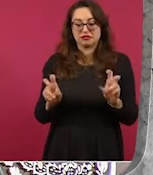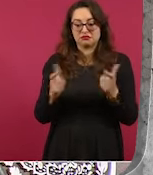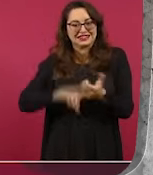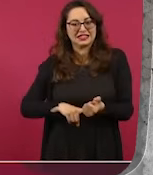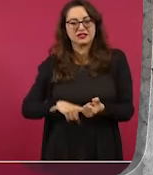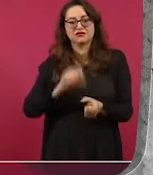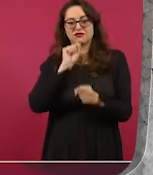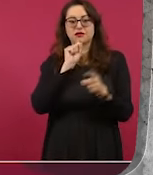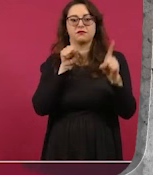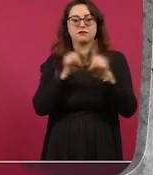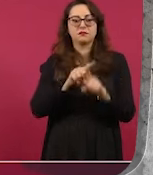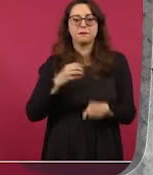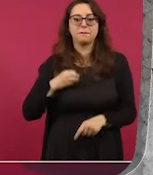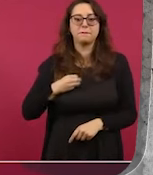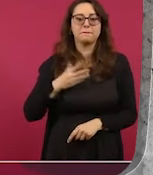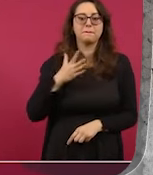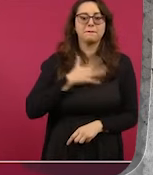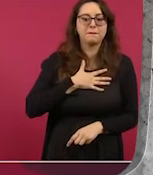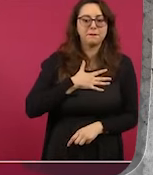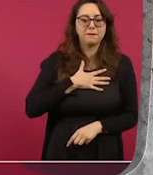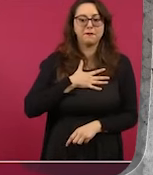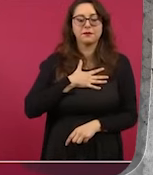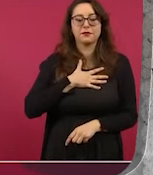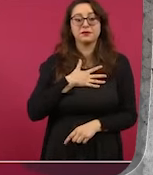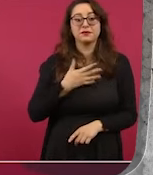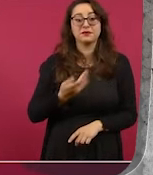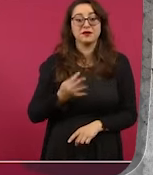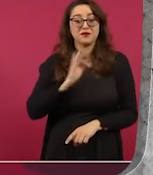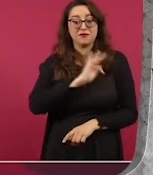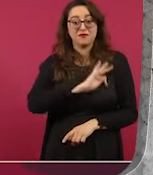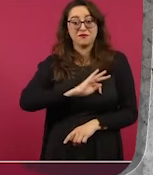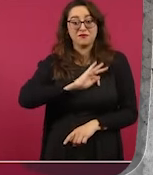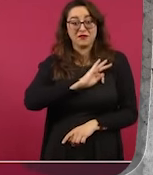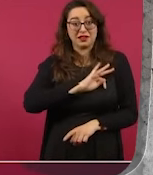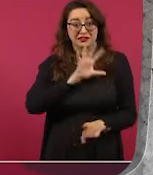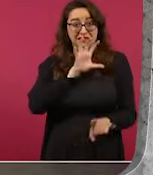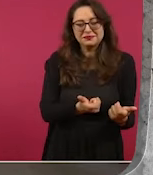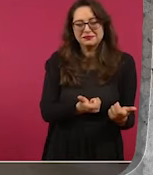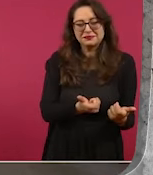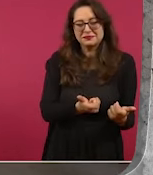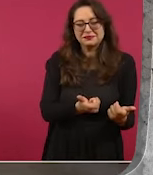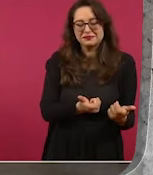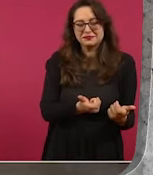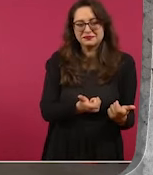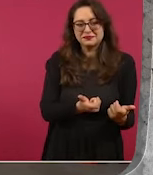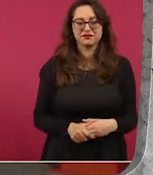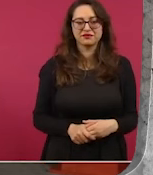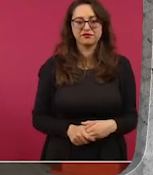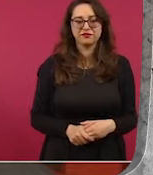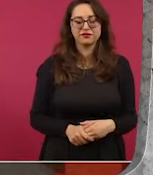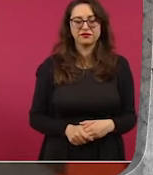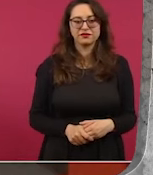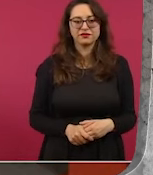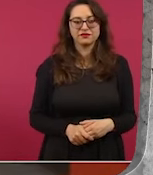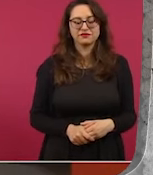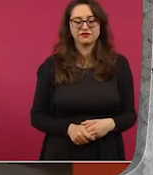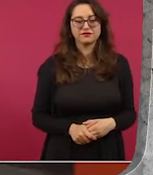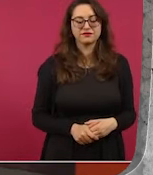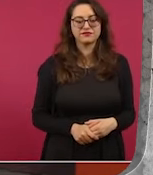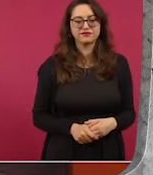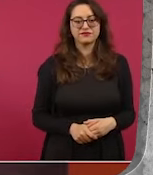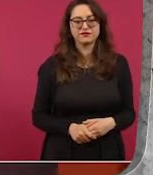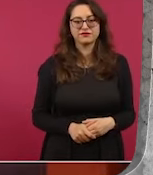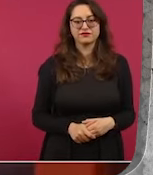alma, entender bien que la felicidad no es lo material, no es el dinero, ya hemos